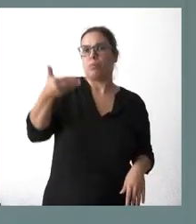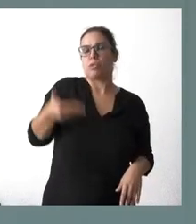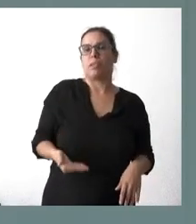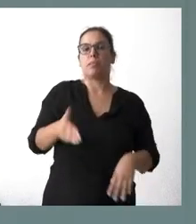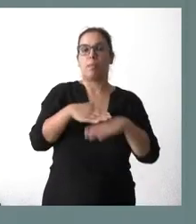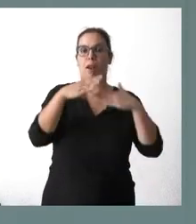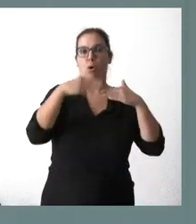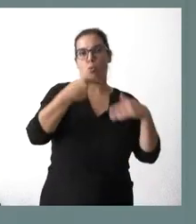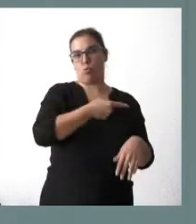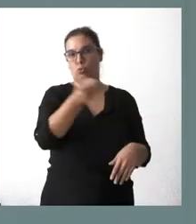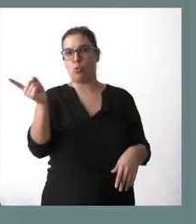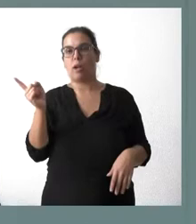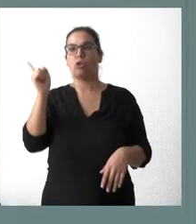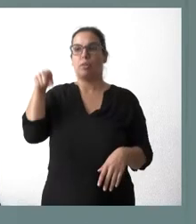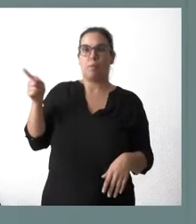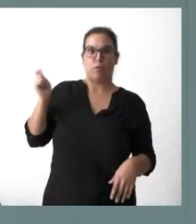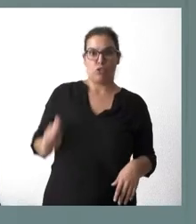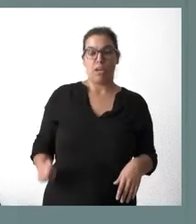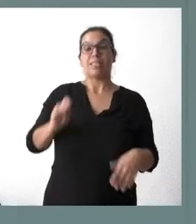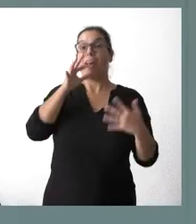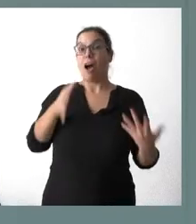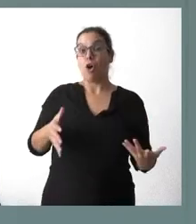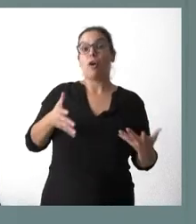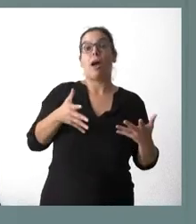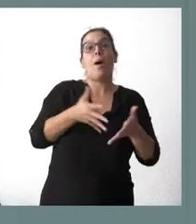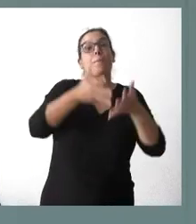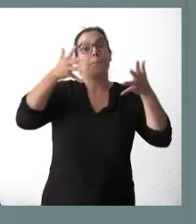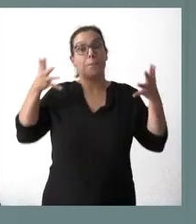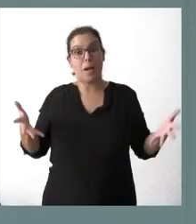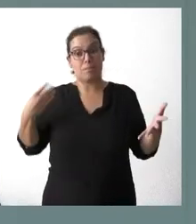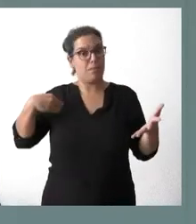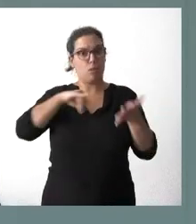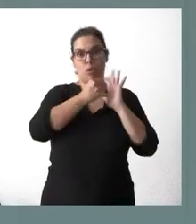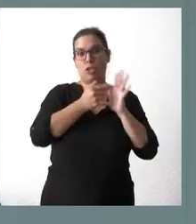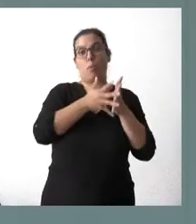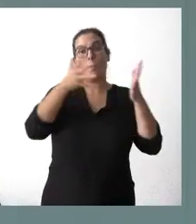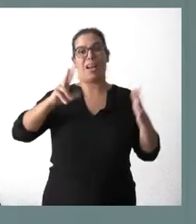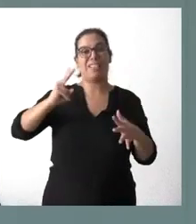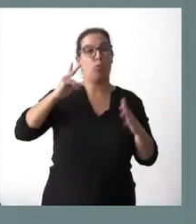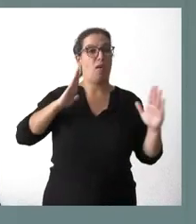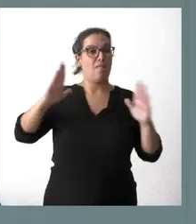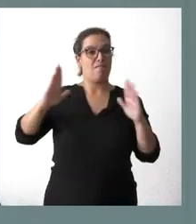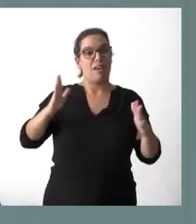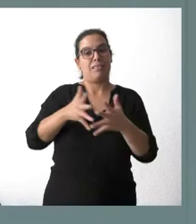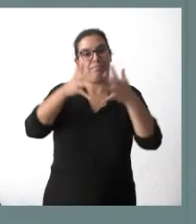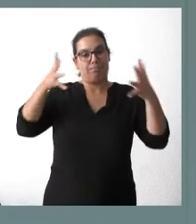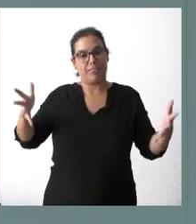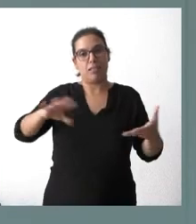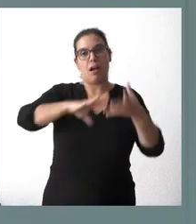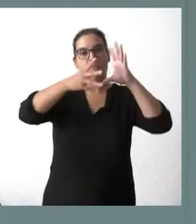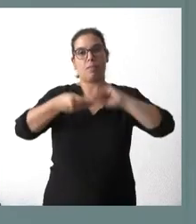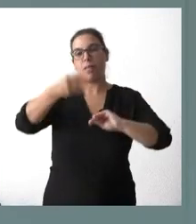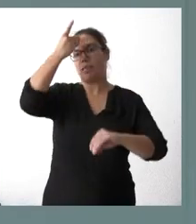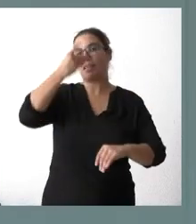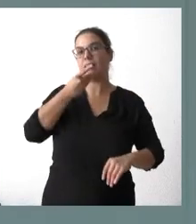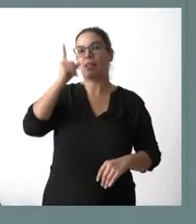usuarios, desde el punto de vista de los profesionales. Y ahora lo que hacemos es extender este mismo proyecto, en su segunda fase, el de digitalización, a